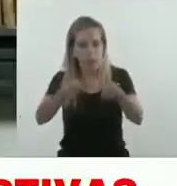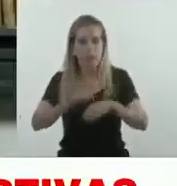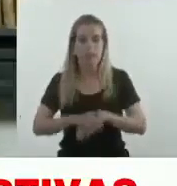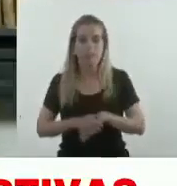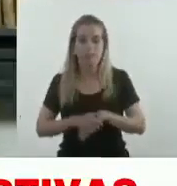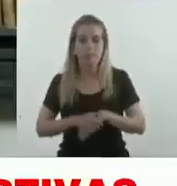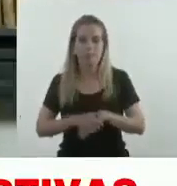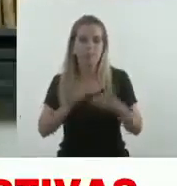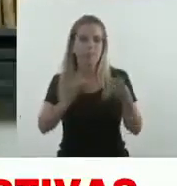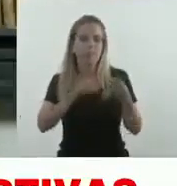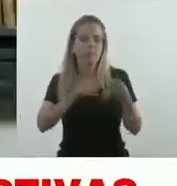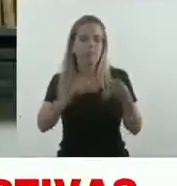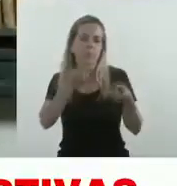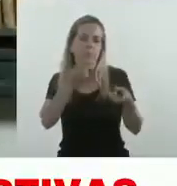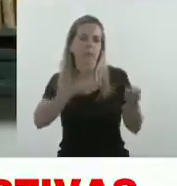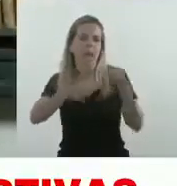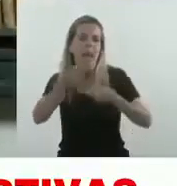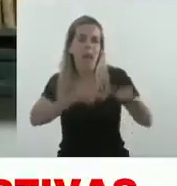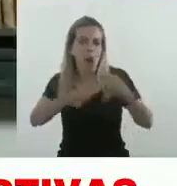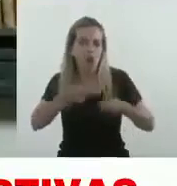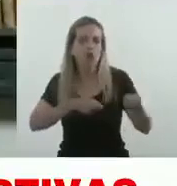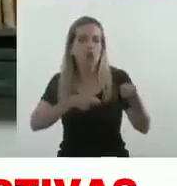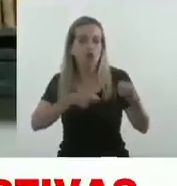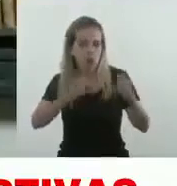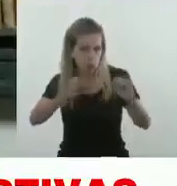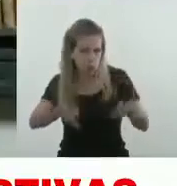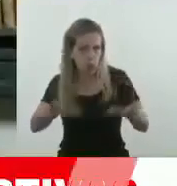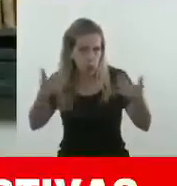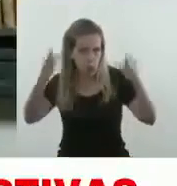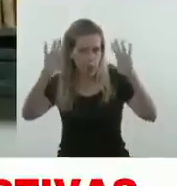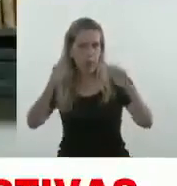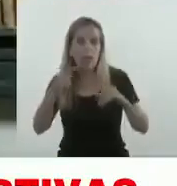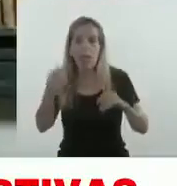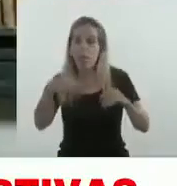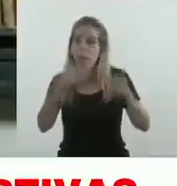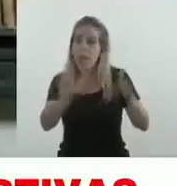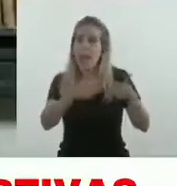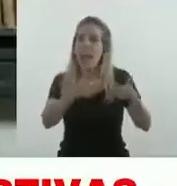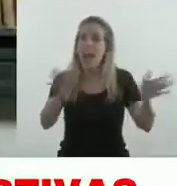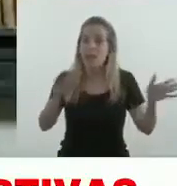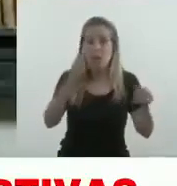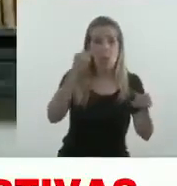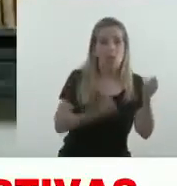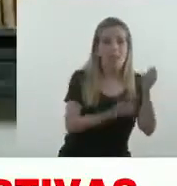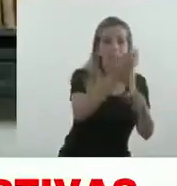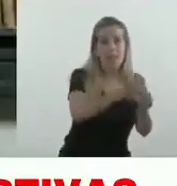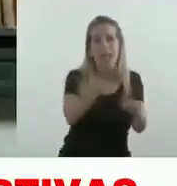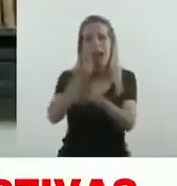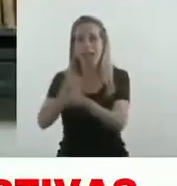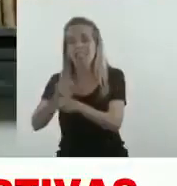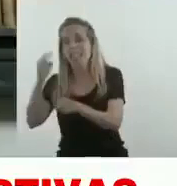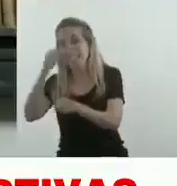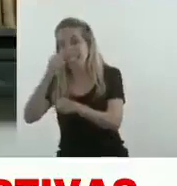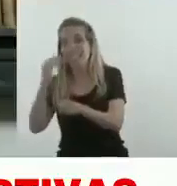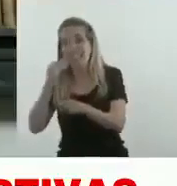Toda actividad comercial deberá desarrollarse entre las 9 de la mañana y las 19 horas de cada día.